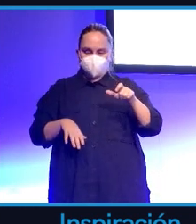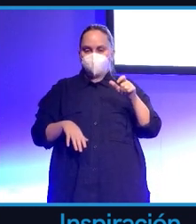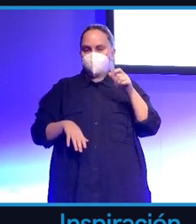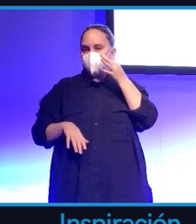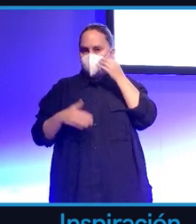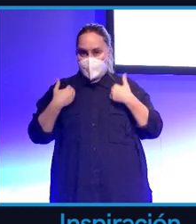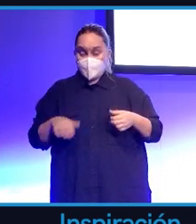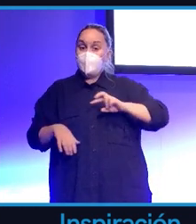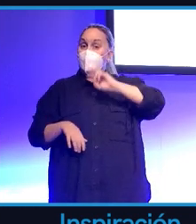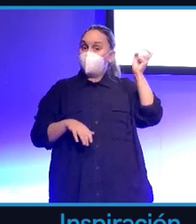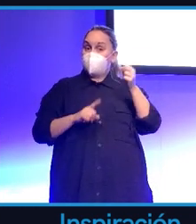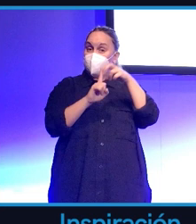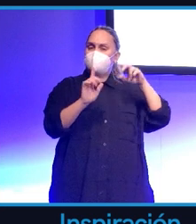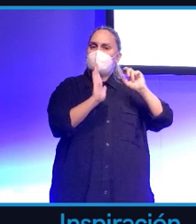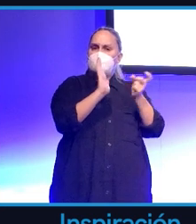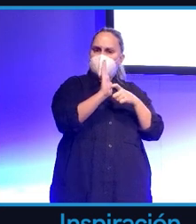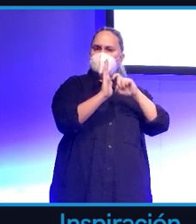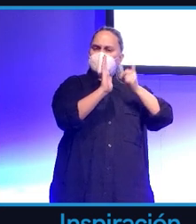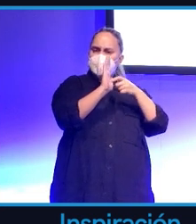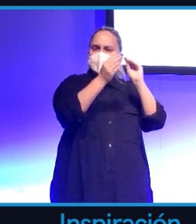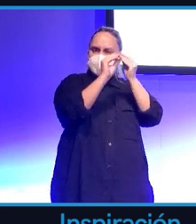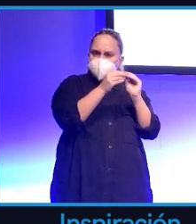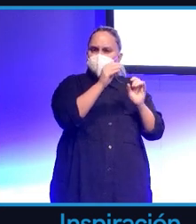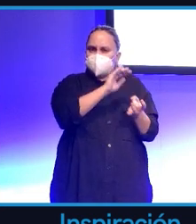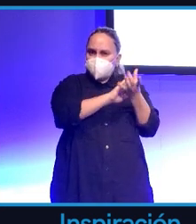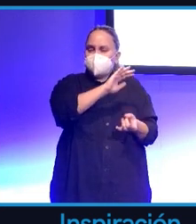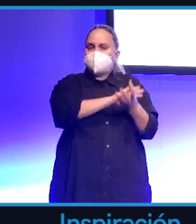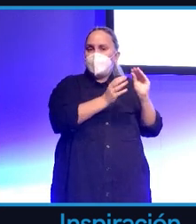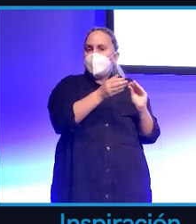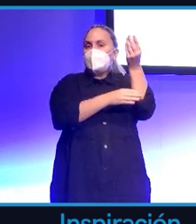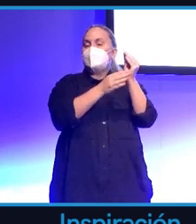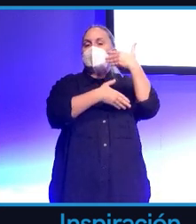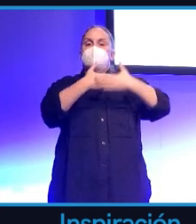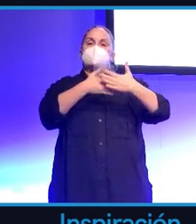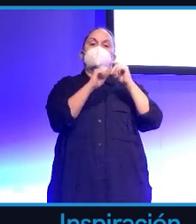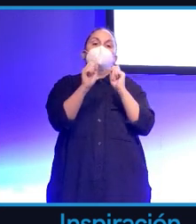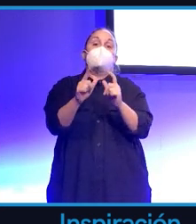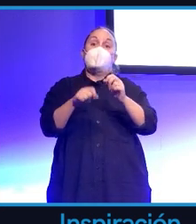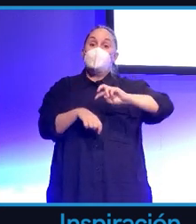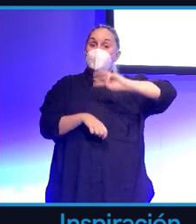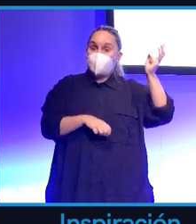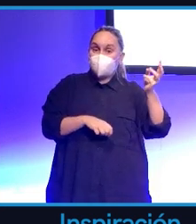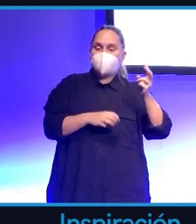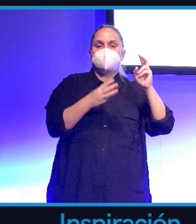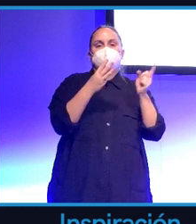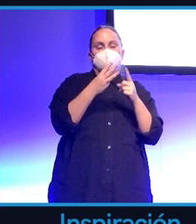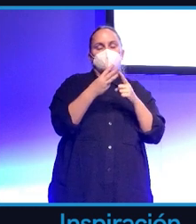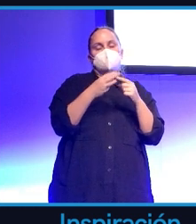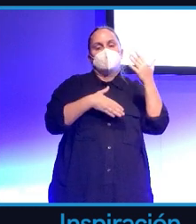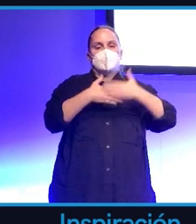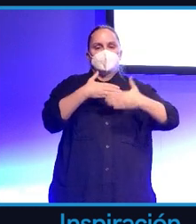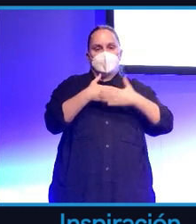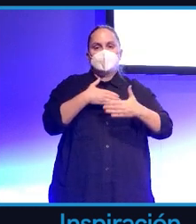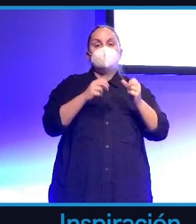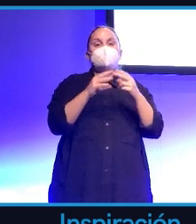parte de los legisladores, legislando, creando leyes, poniendo límites a nivel legal. Y otra por parte de la sociedad, poniendo límites como usuarios,